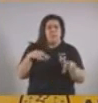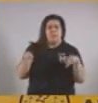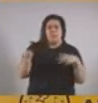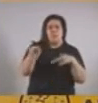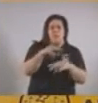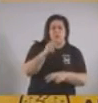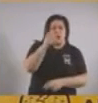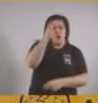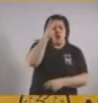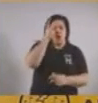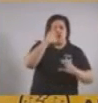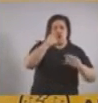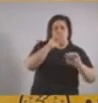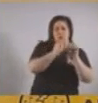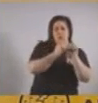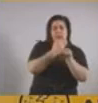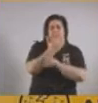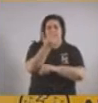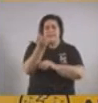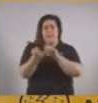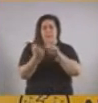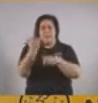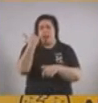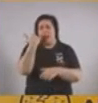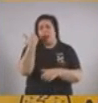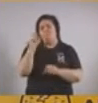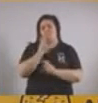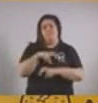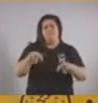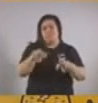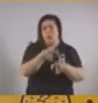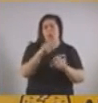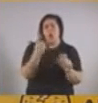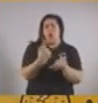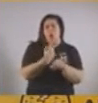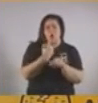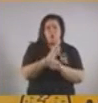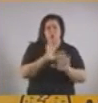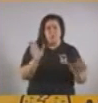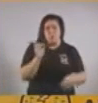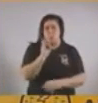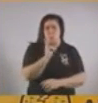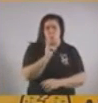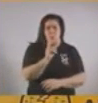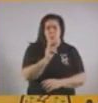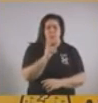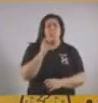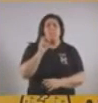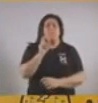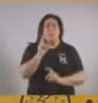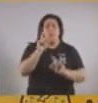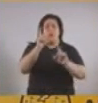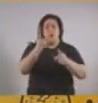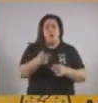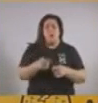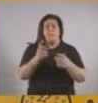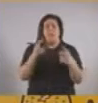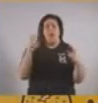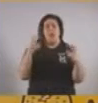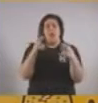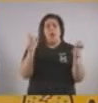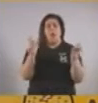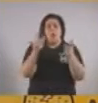entre las 8 de la noche y las 6 de la mañana. Están prohibidos los encuentros sociales en lugares cerrados.